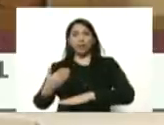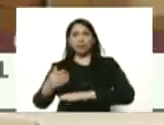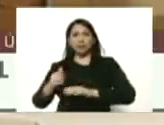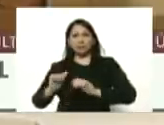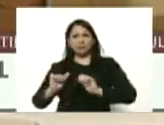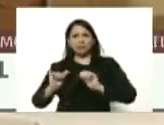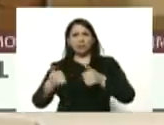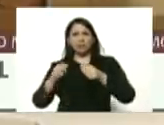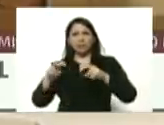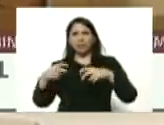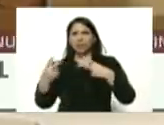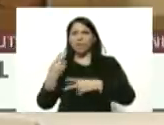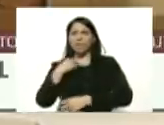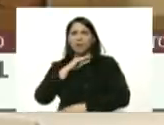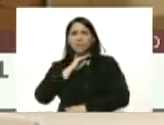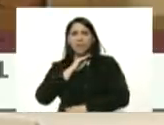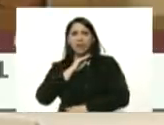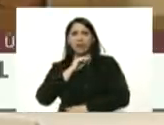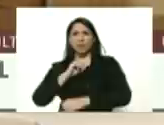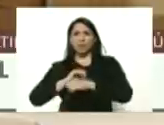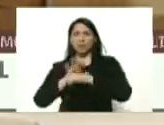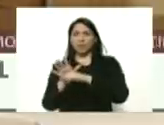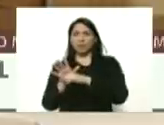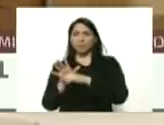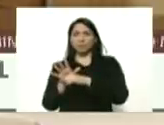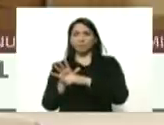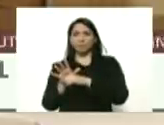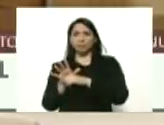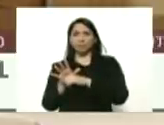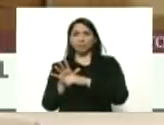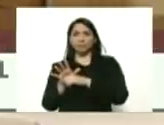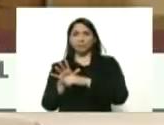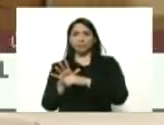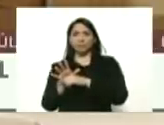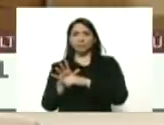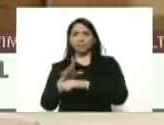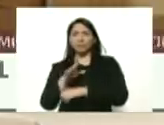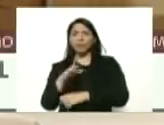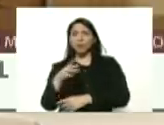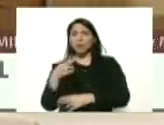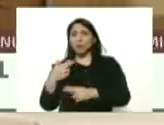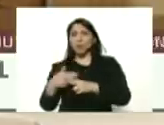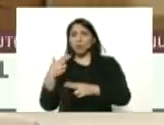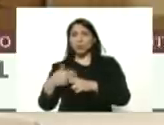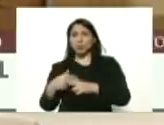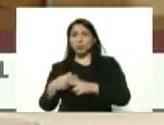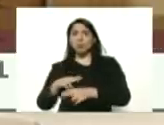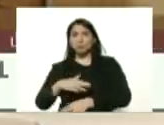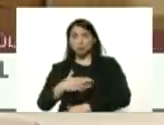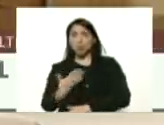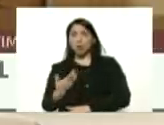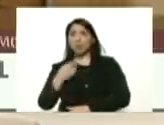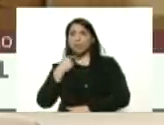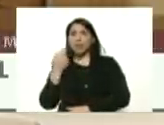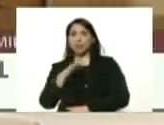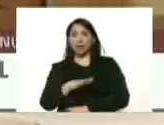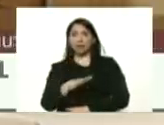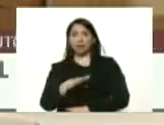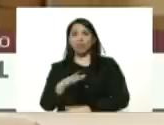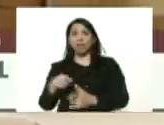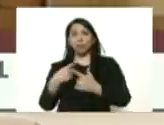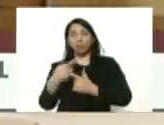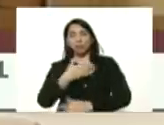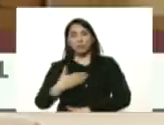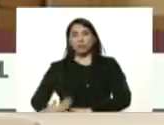una nueva enfermedad que es el COVID-19 que es letal el virus puede matar así que presidente